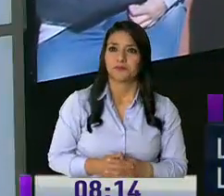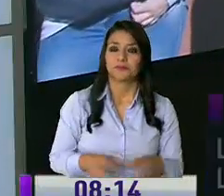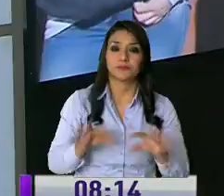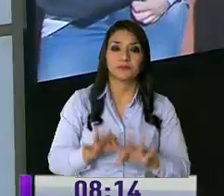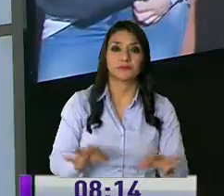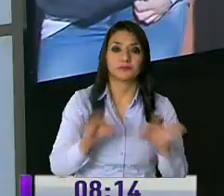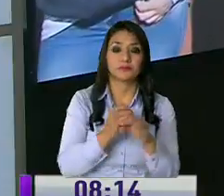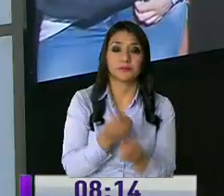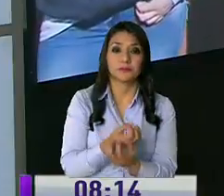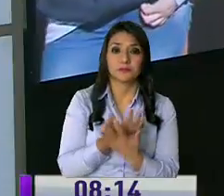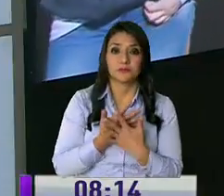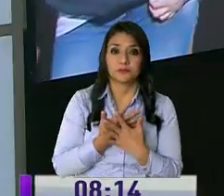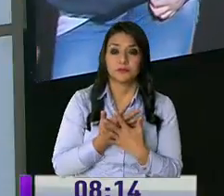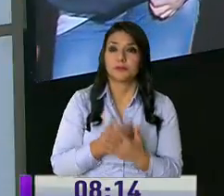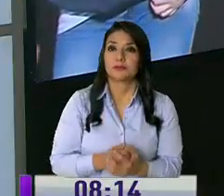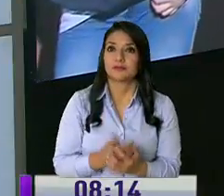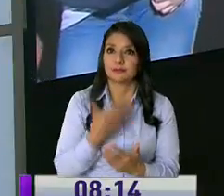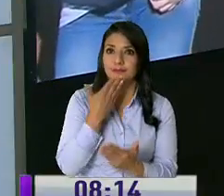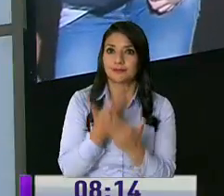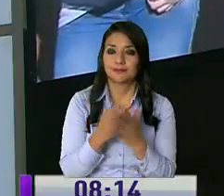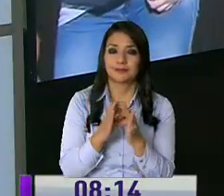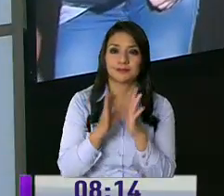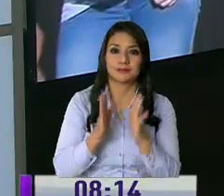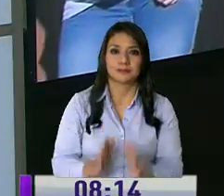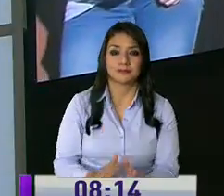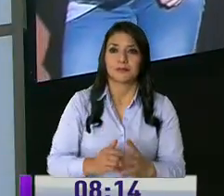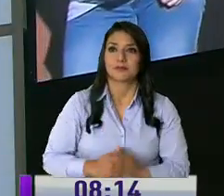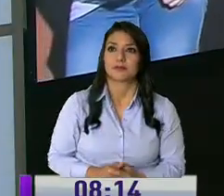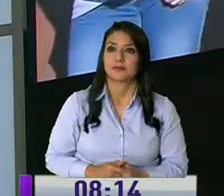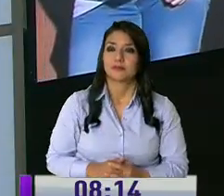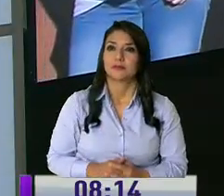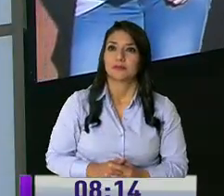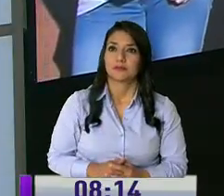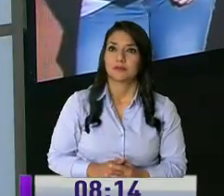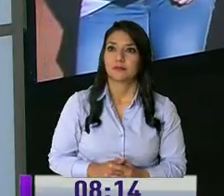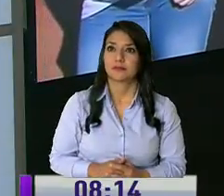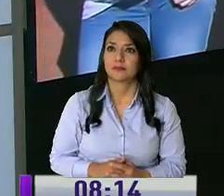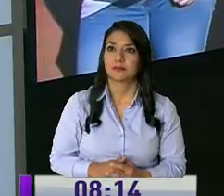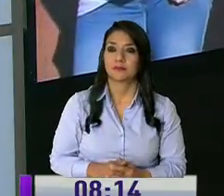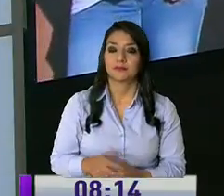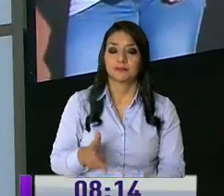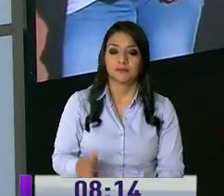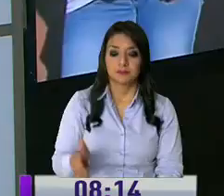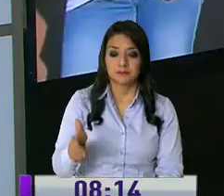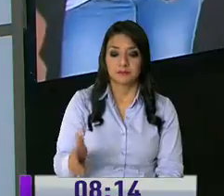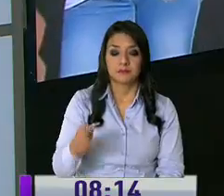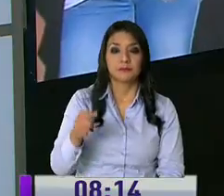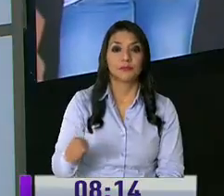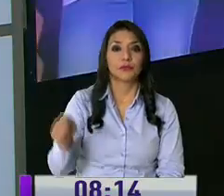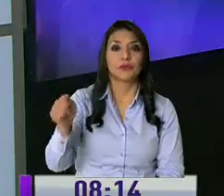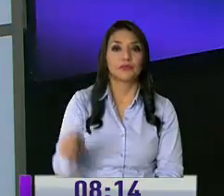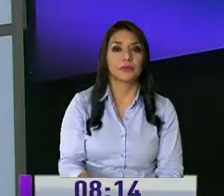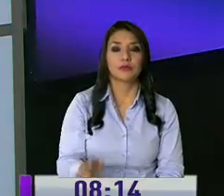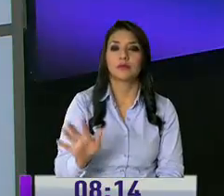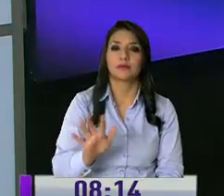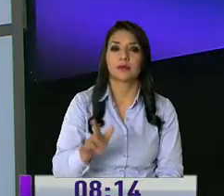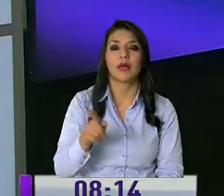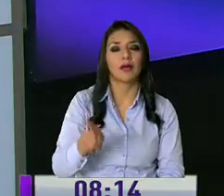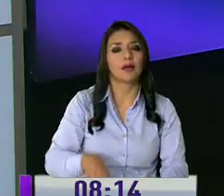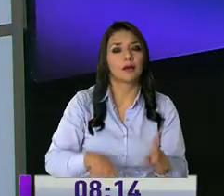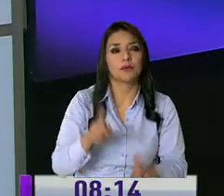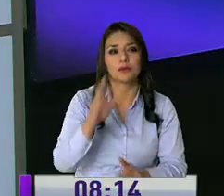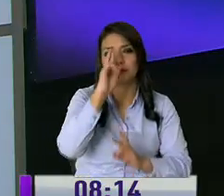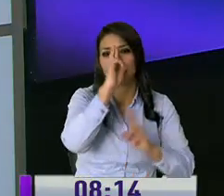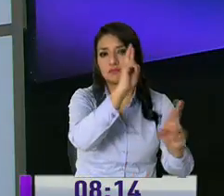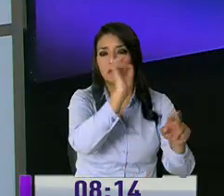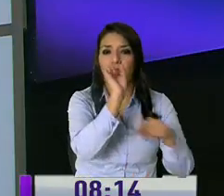la información para los vecinos que viven ahí gracias a Sofía y Intimidia sobre todo lo último también no parquearse en las zonas que no deben y ahí somos campeones